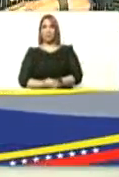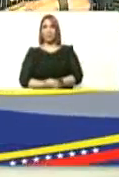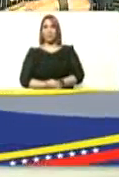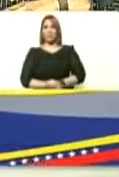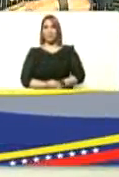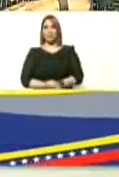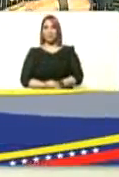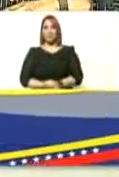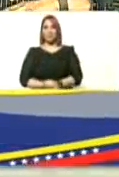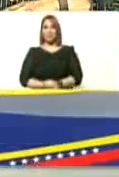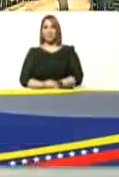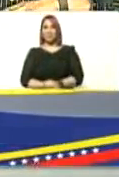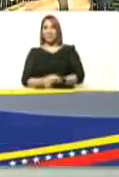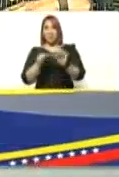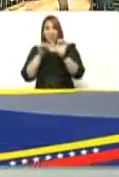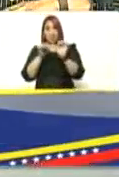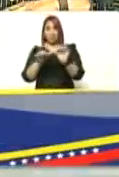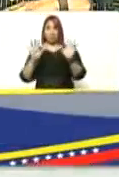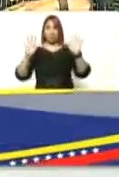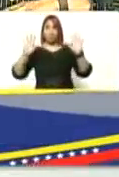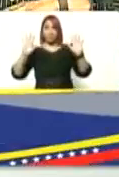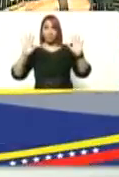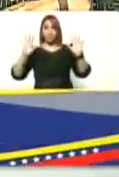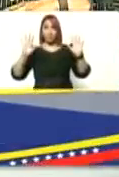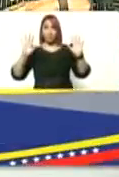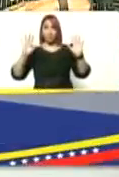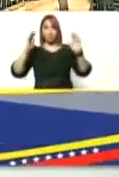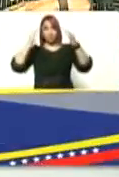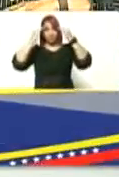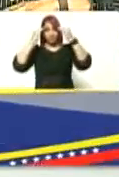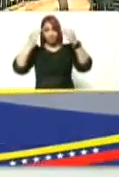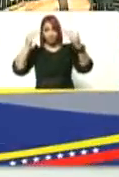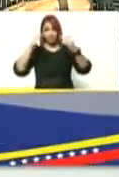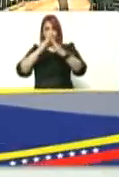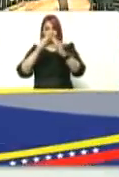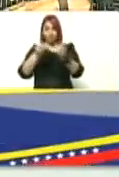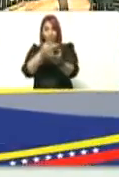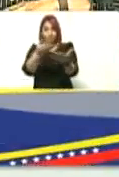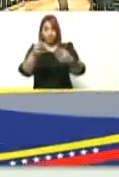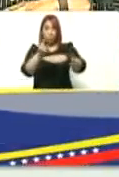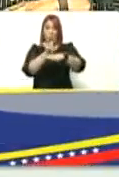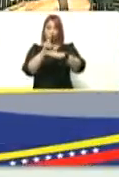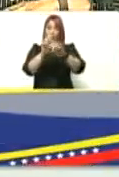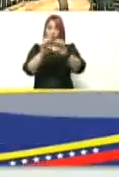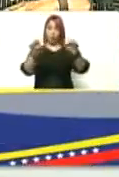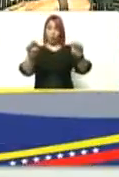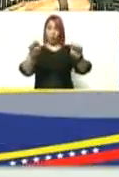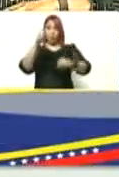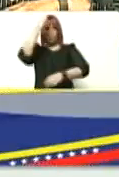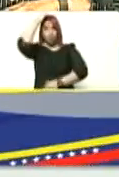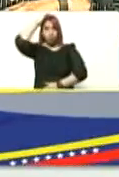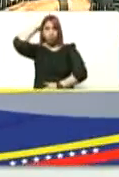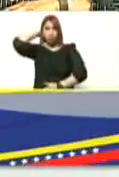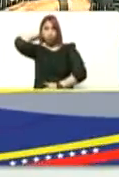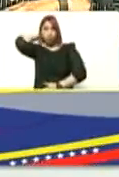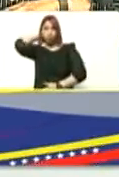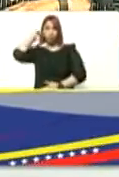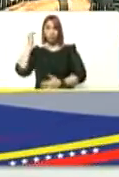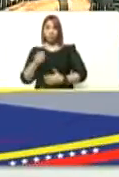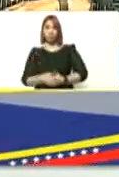lo que me queda es saludarlos a todos allí en la unidad educativa francisco de miranda